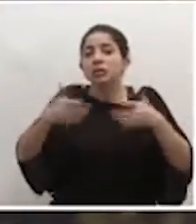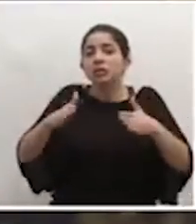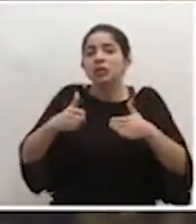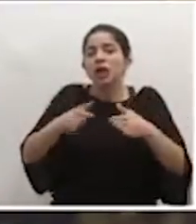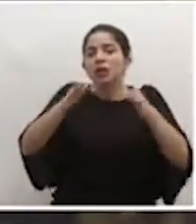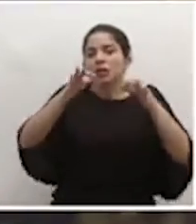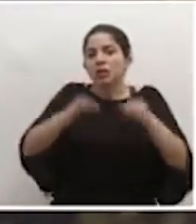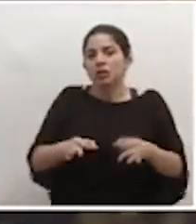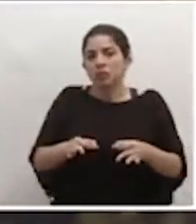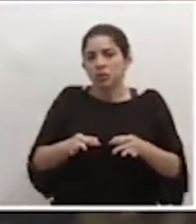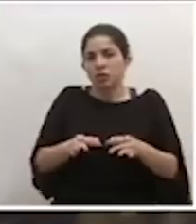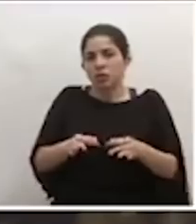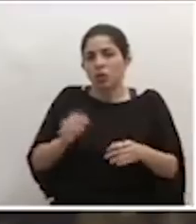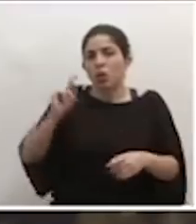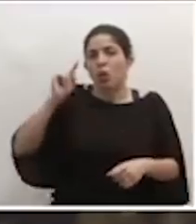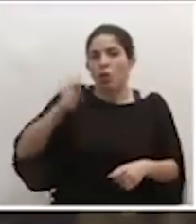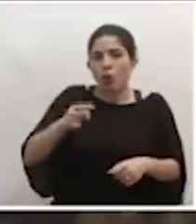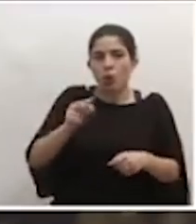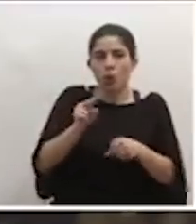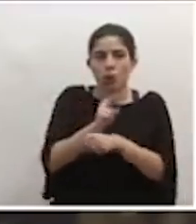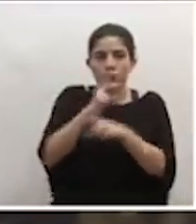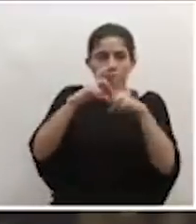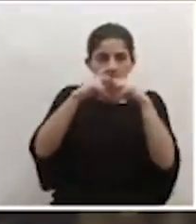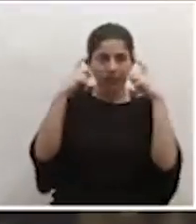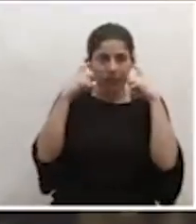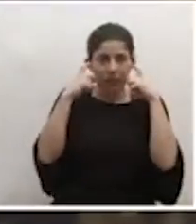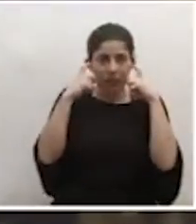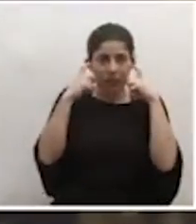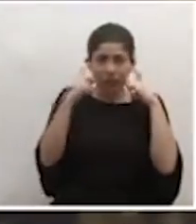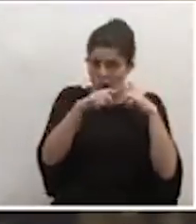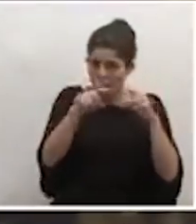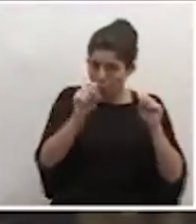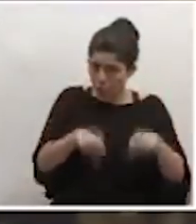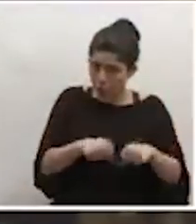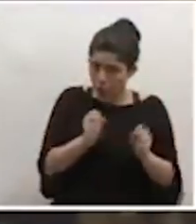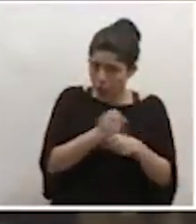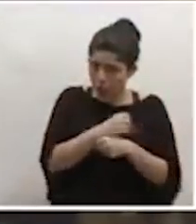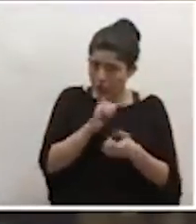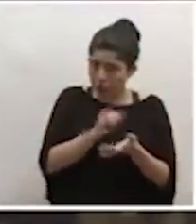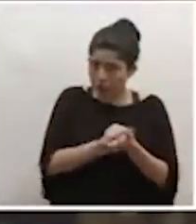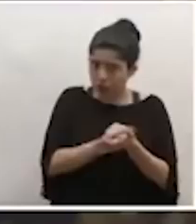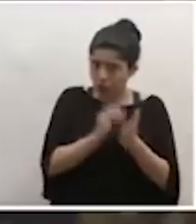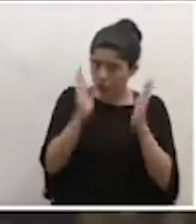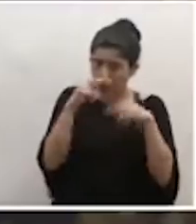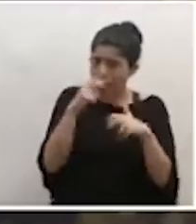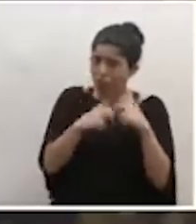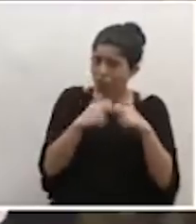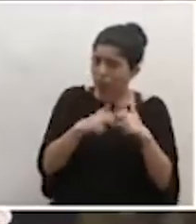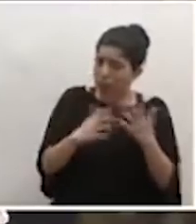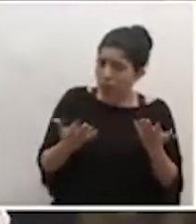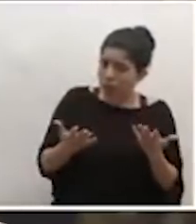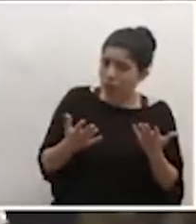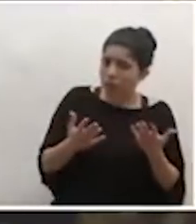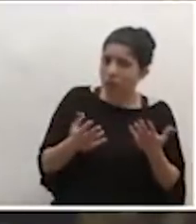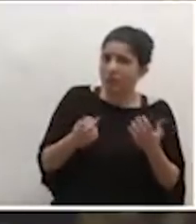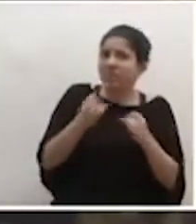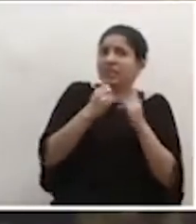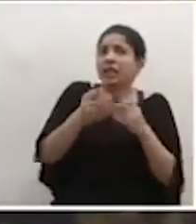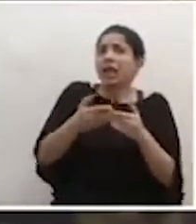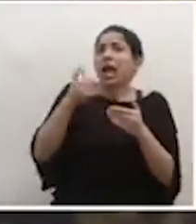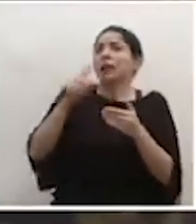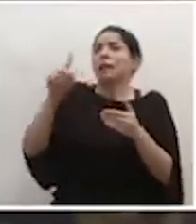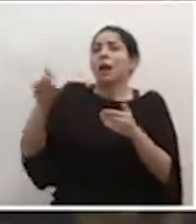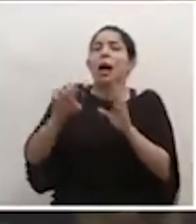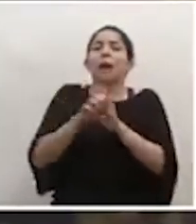previo la decisión de hacer obligatorio el uso de las mascarillas, pueden tomarse esta atribución sin ningún problema, sin ninguna consulta previa. Por ejemplo,